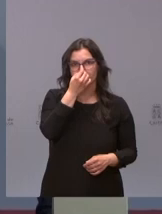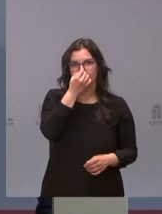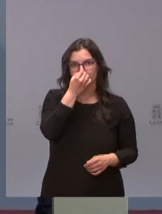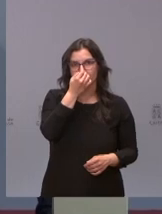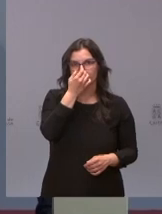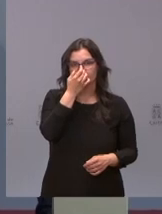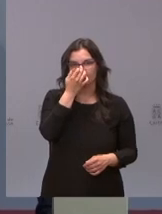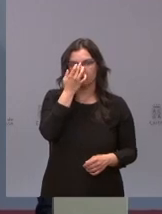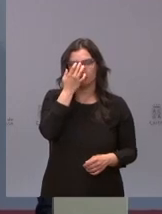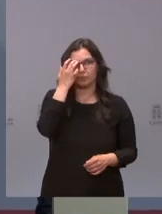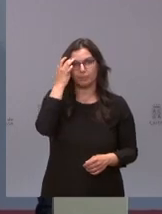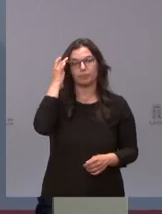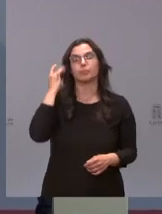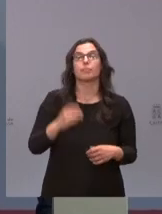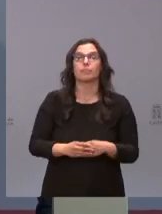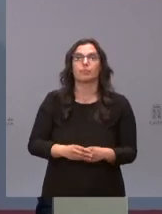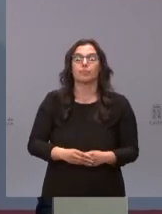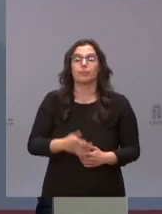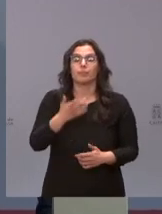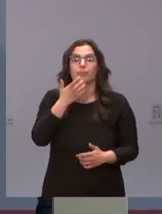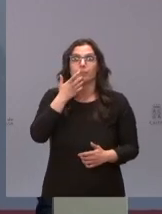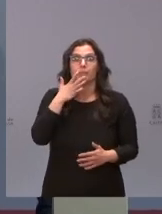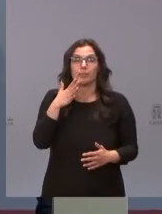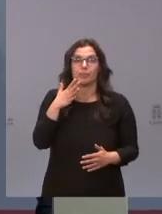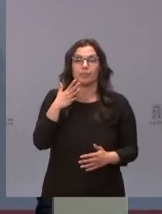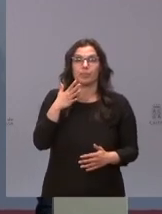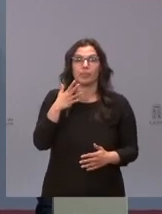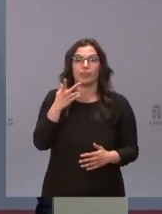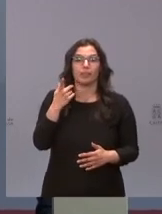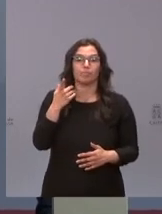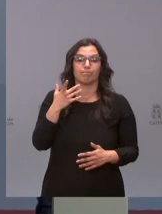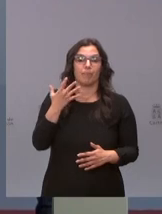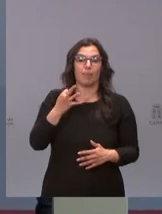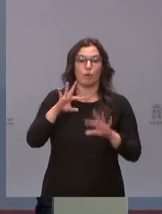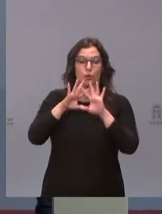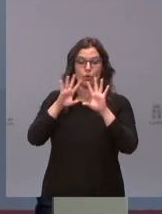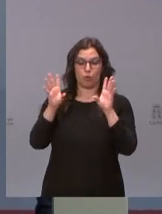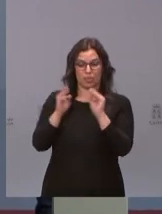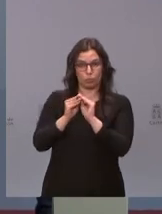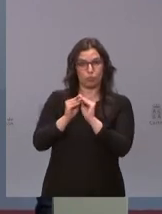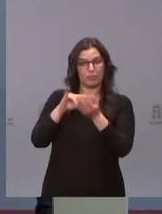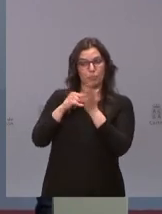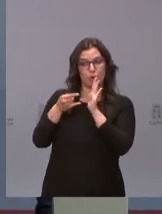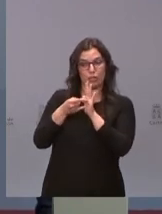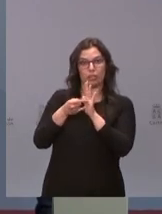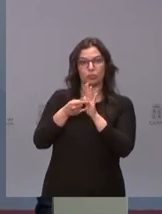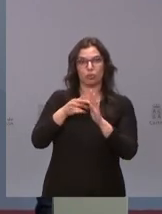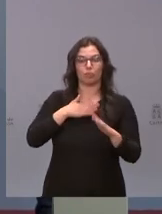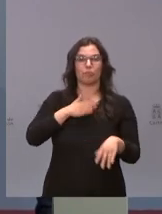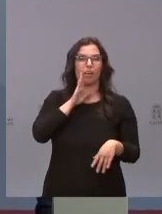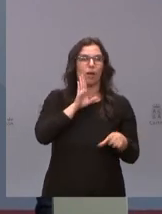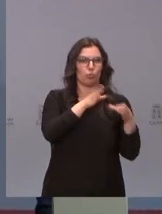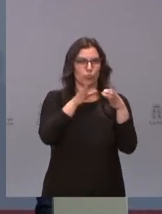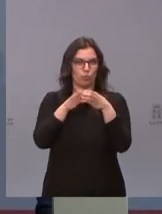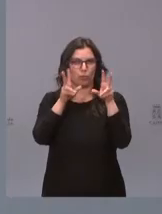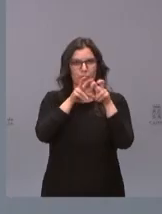bien yo si tuviera que resumir lo que representa este proyecto para la universidad de salamanca los grupos de investigación que se han citado alguno también de